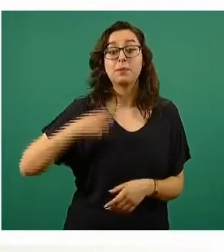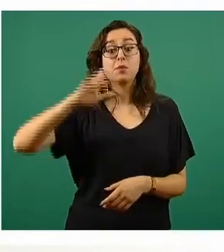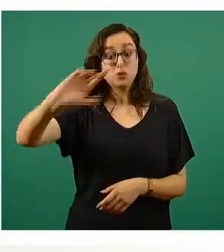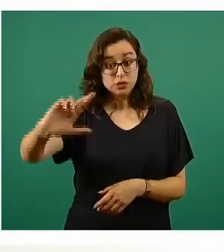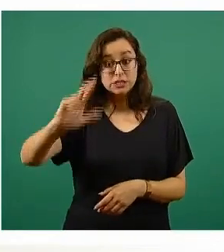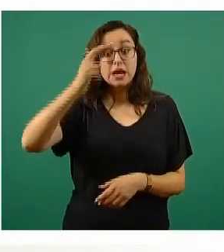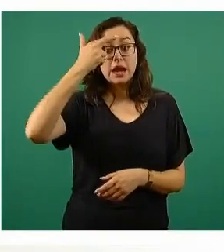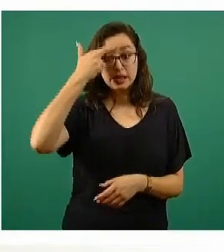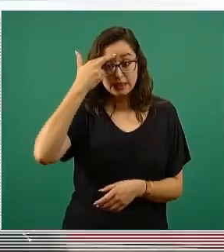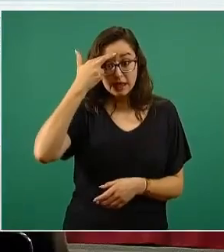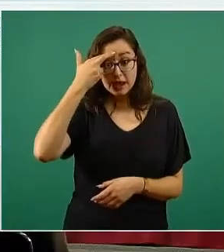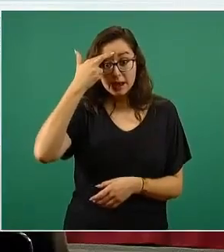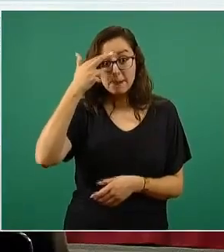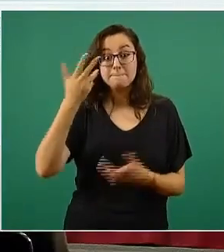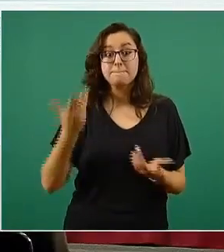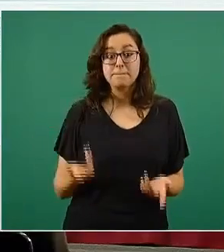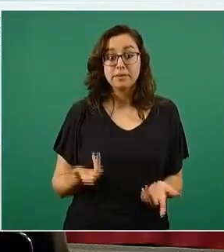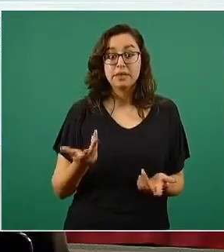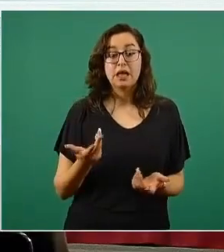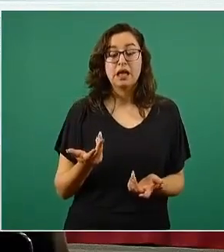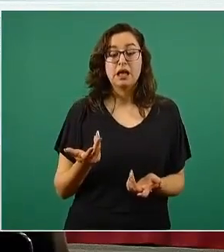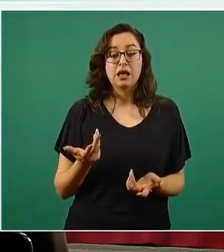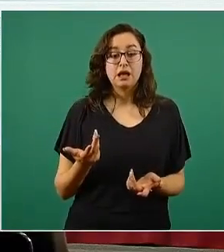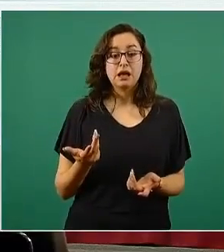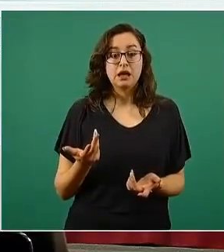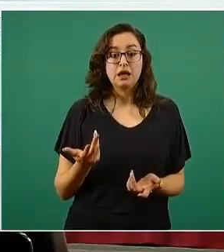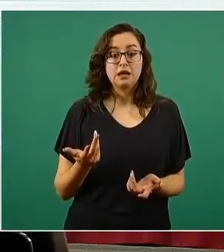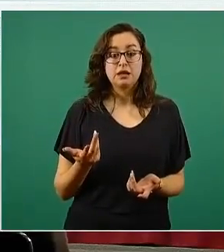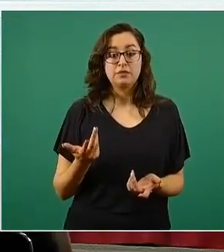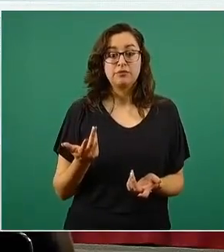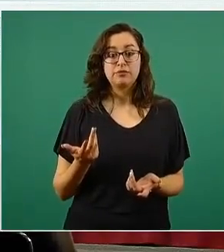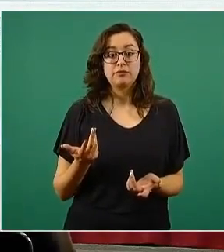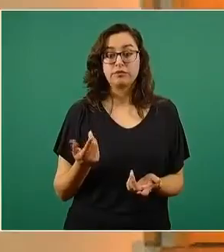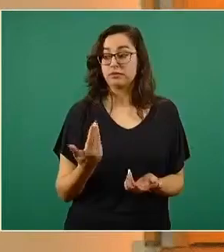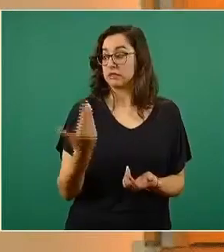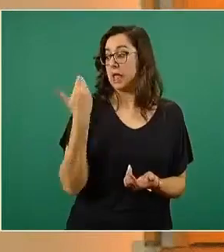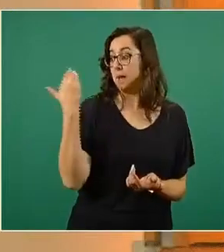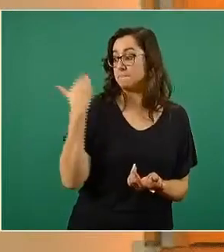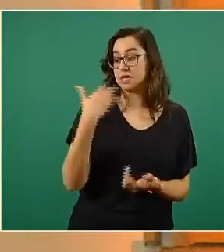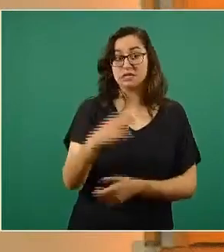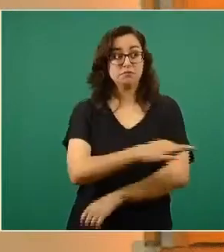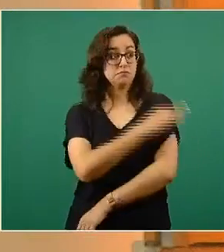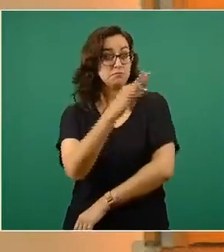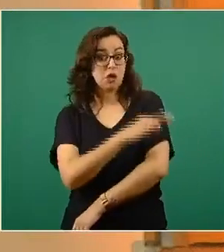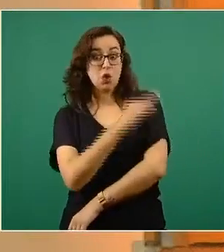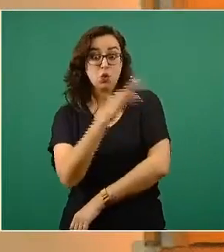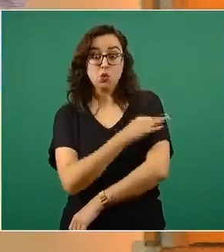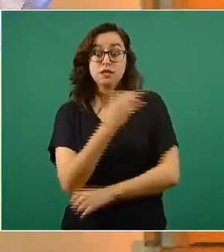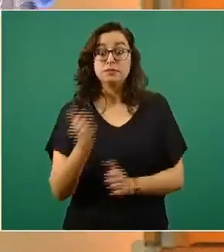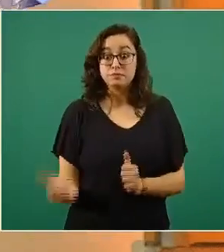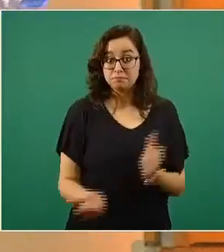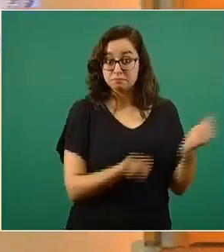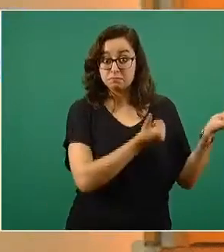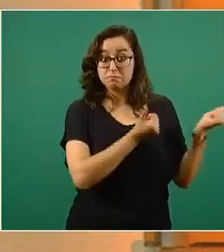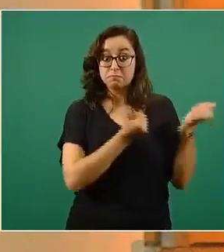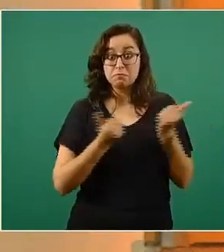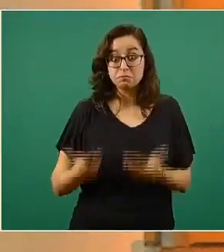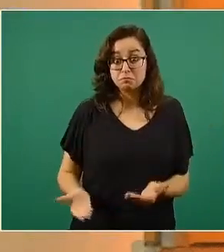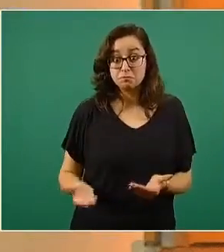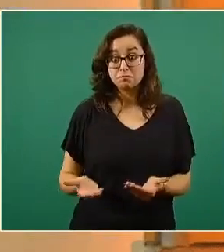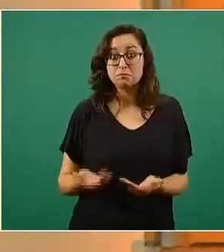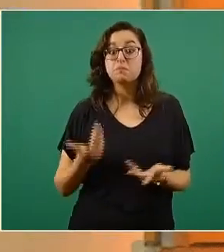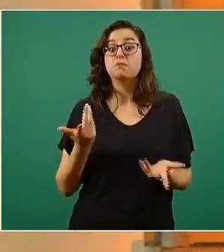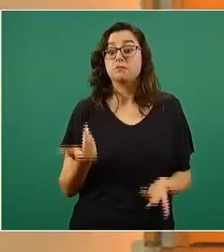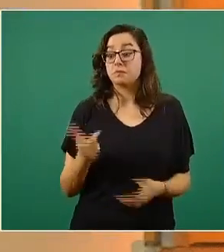vacunas se recibieron apenas hace algunos días, por lo tanto, ese 75